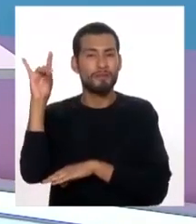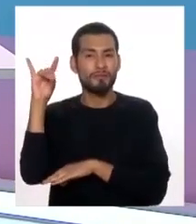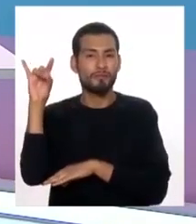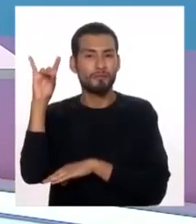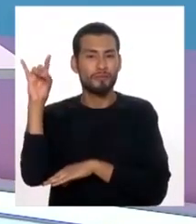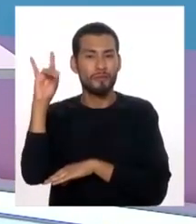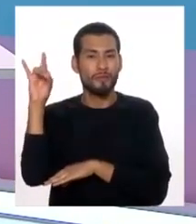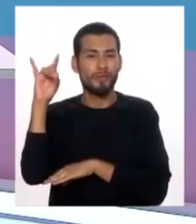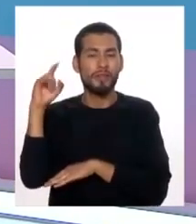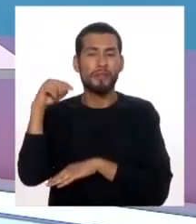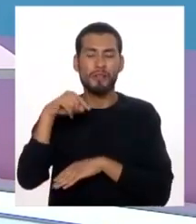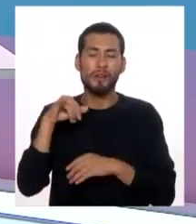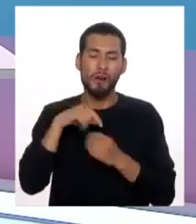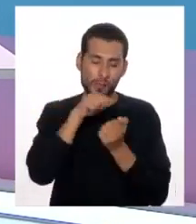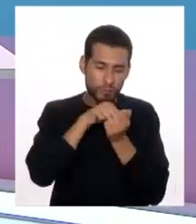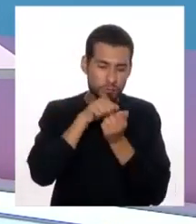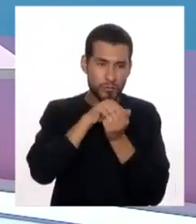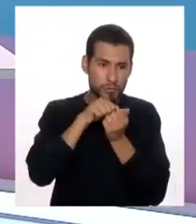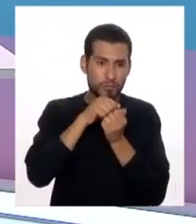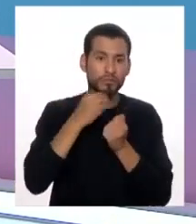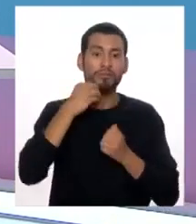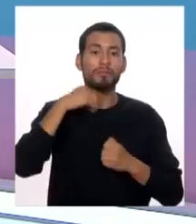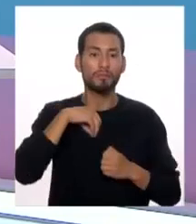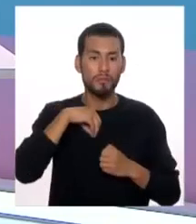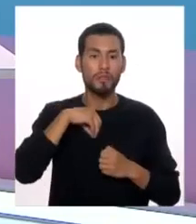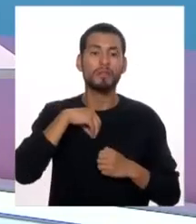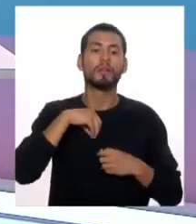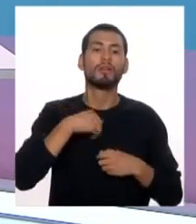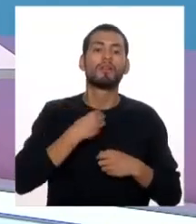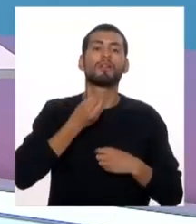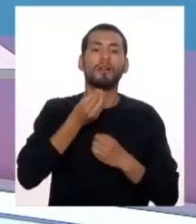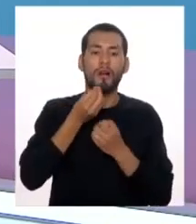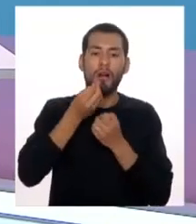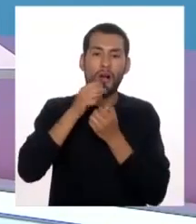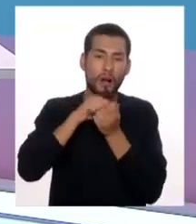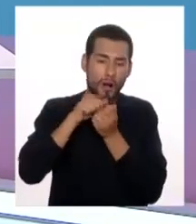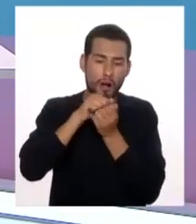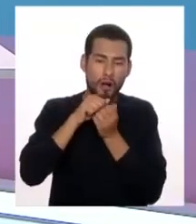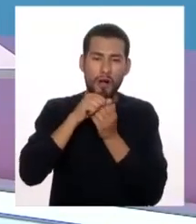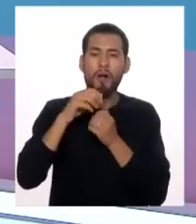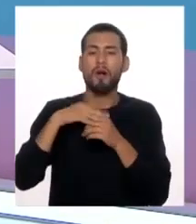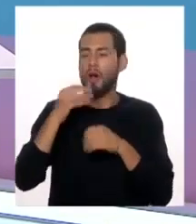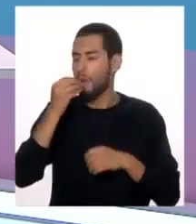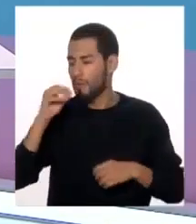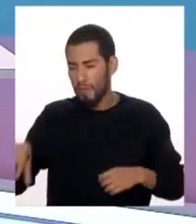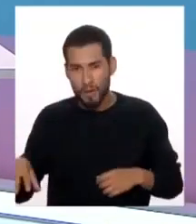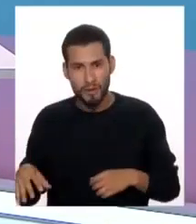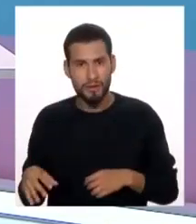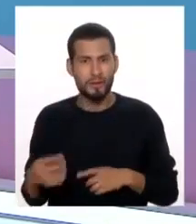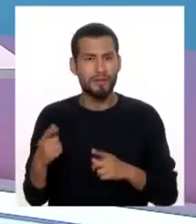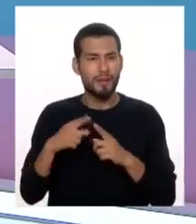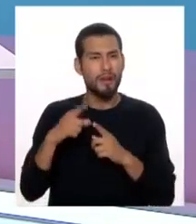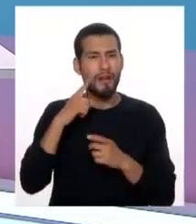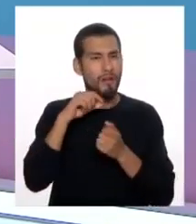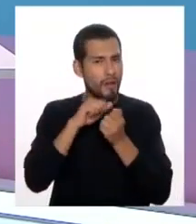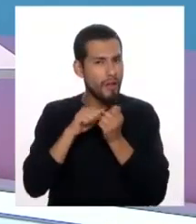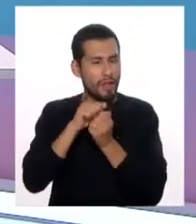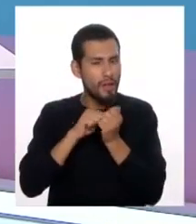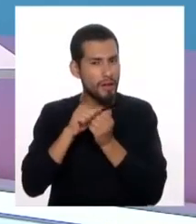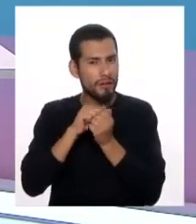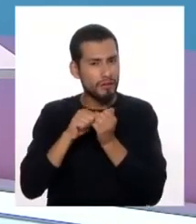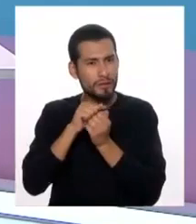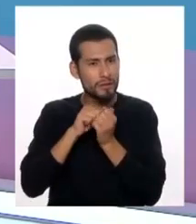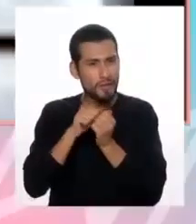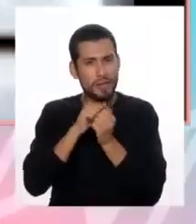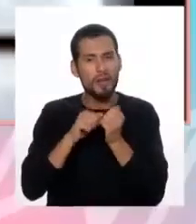viene el alimento, lo vuelven a pasar, o lo mastican o lo botan. Entonces, están rumiando el alimento y lo van